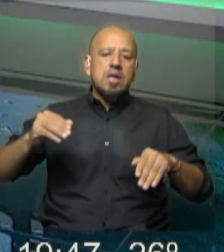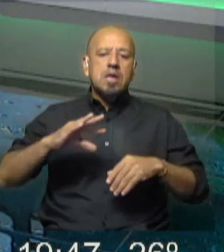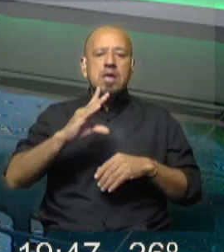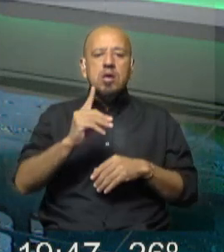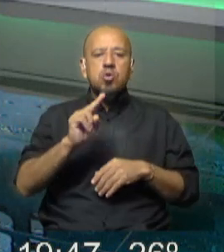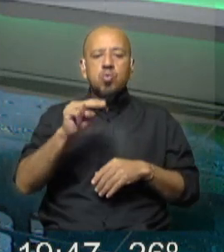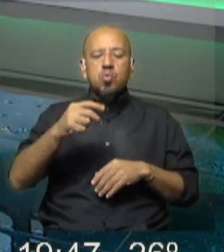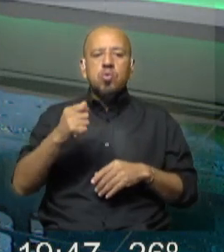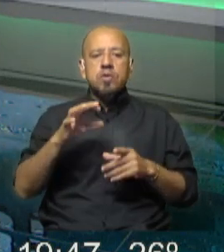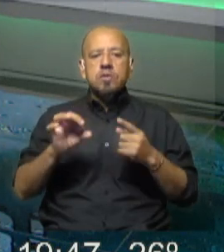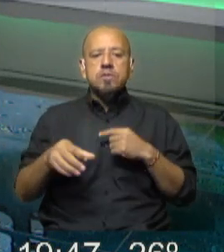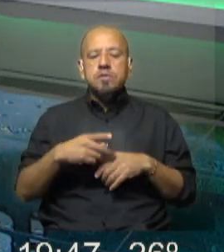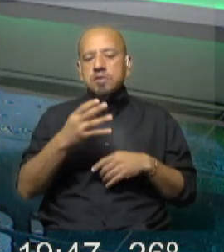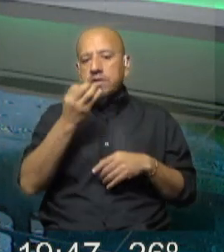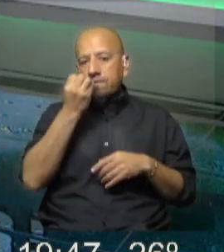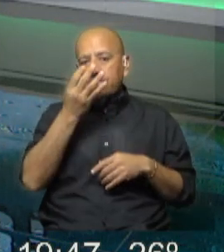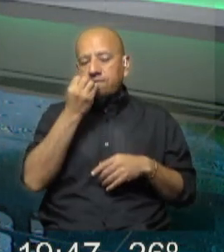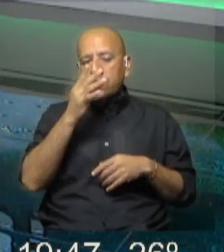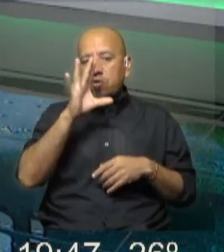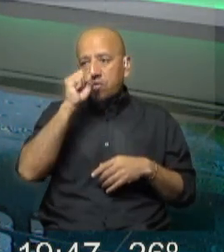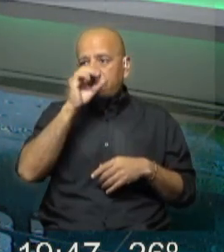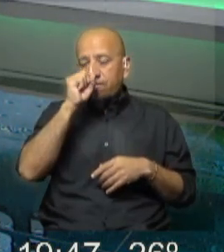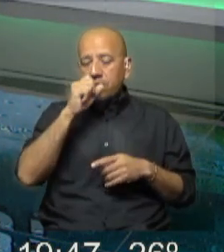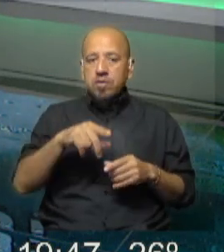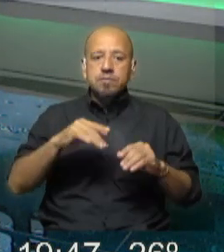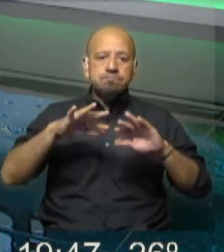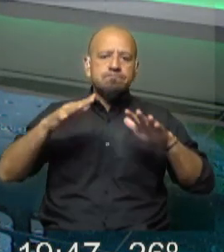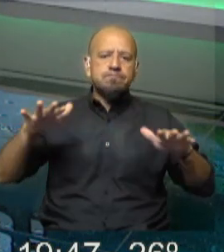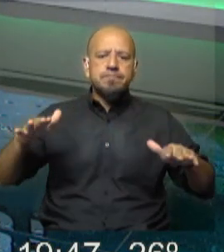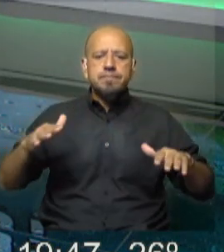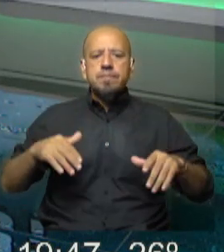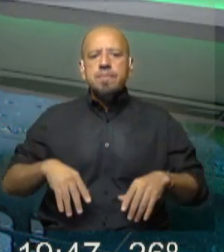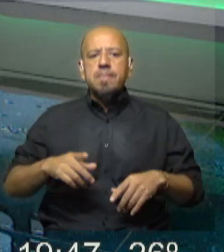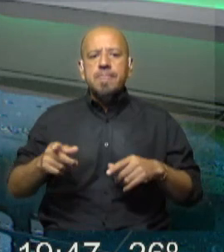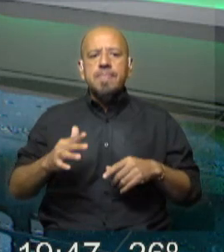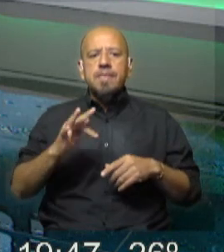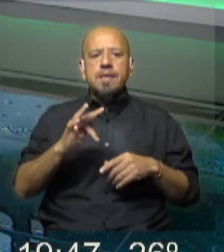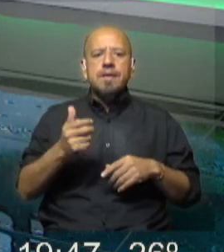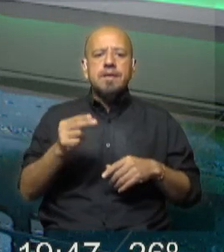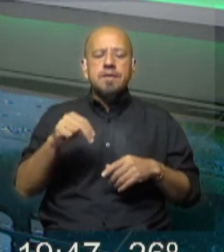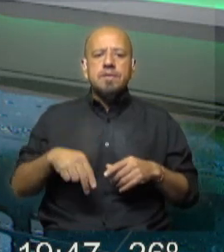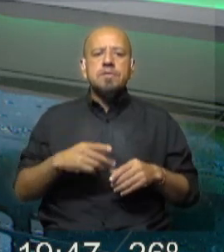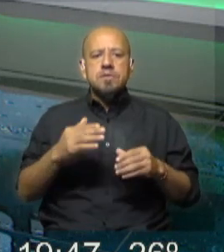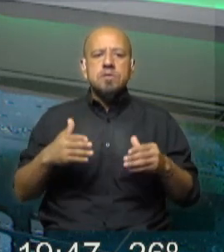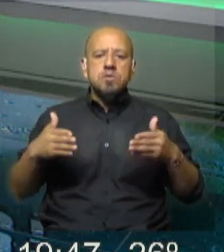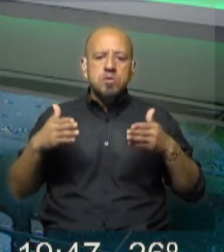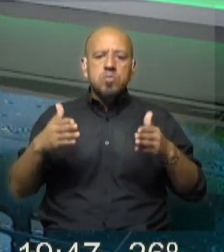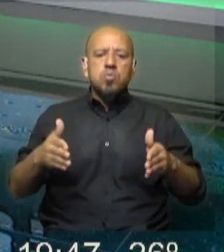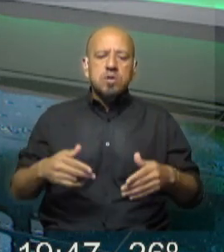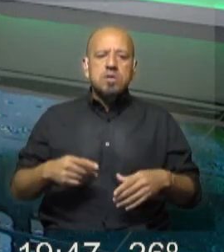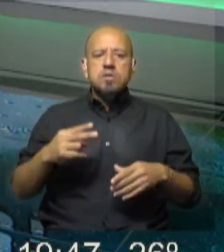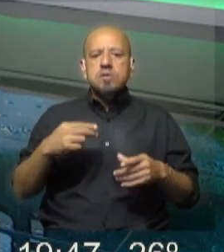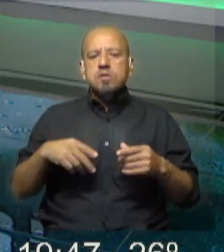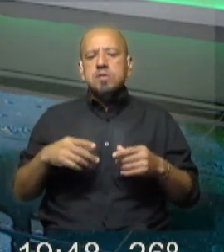impactando en la flora, en la biodiversidad, en la fauna marina, hablamos de muelles, de paradores,